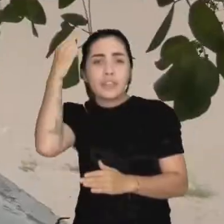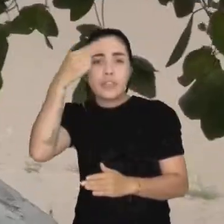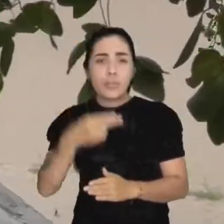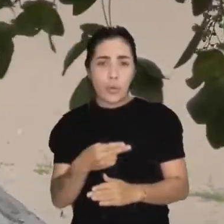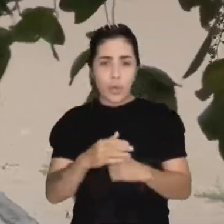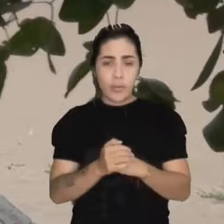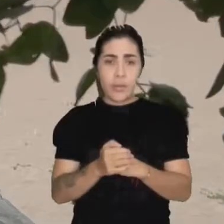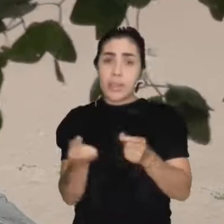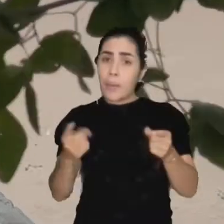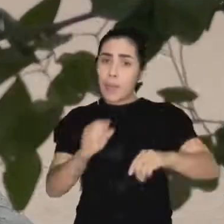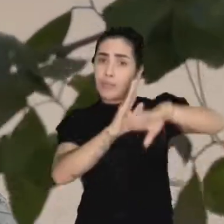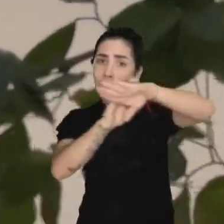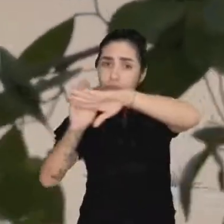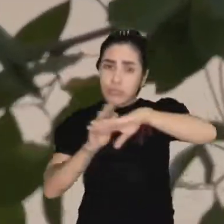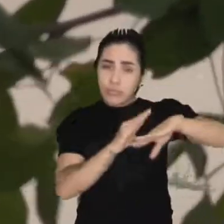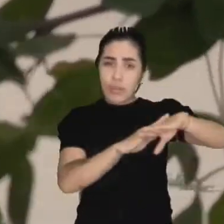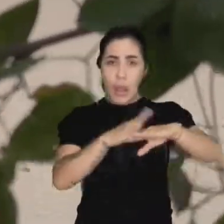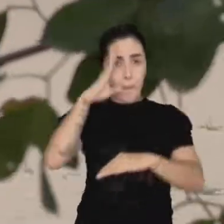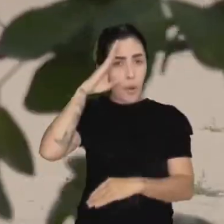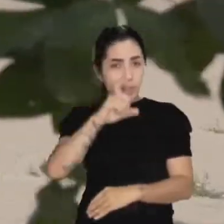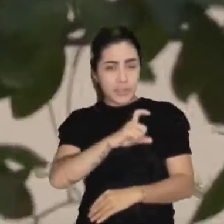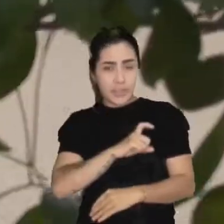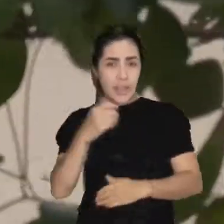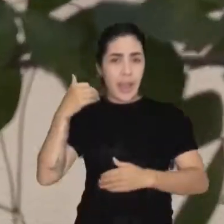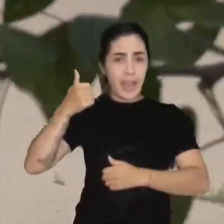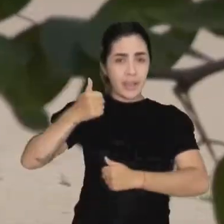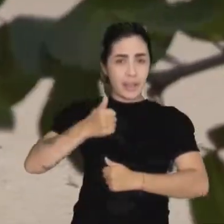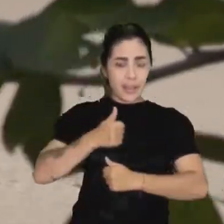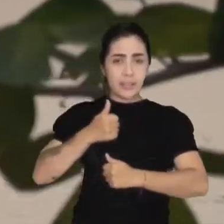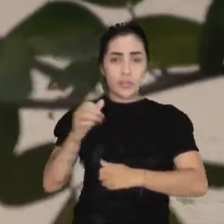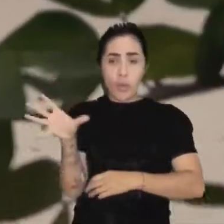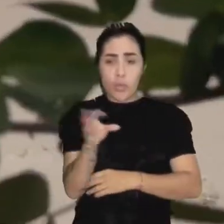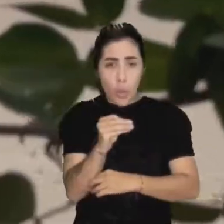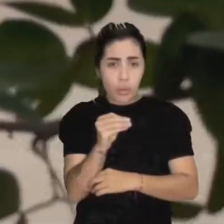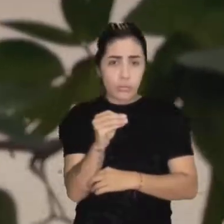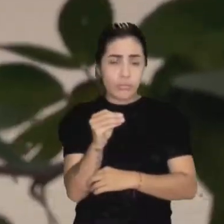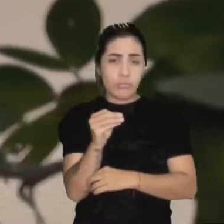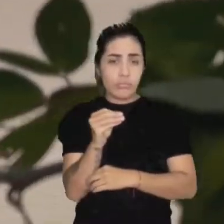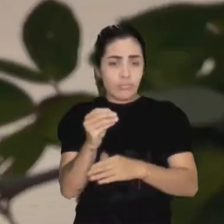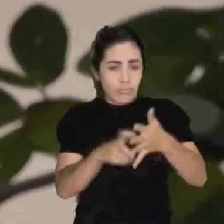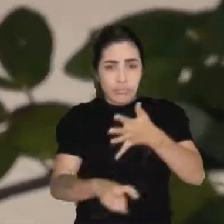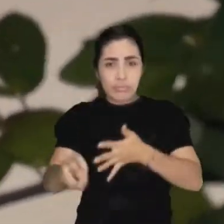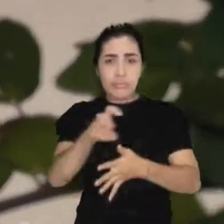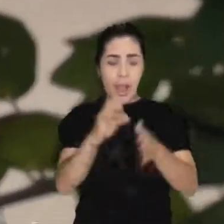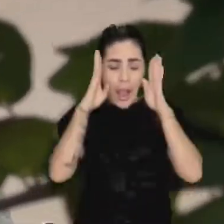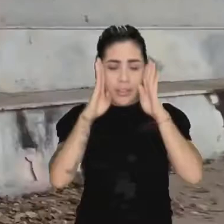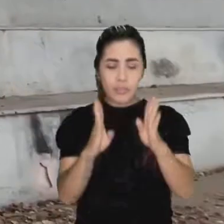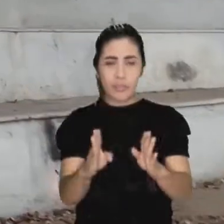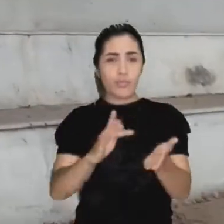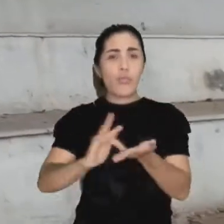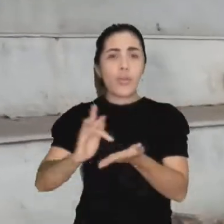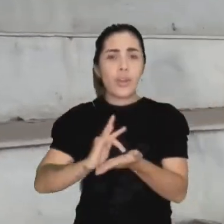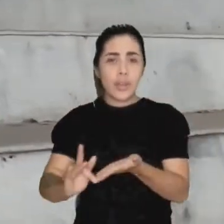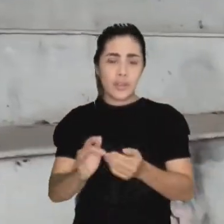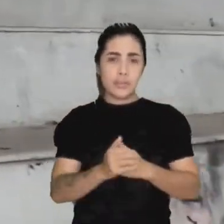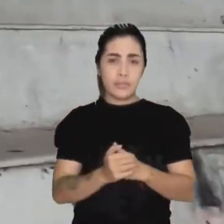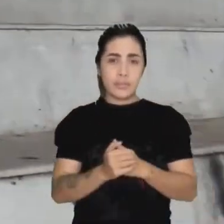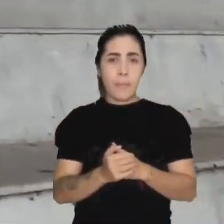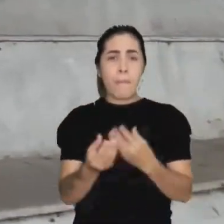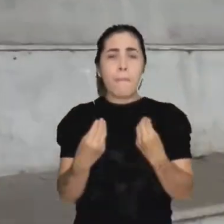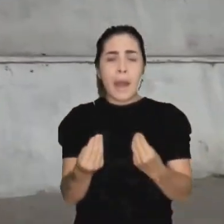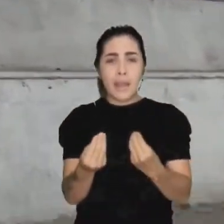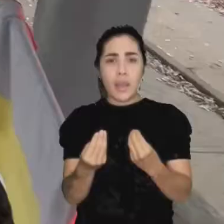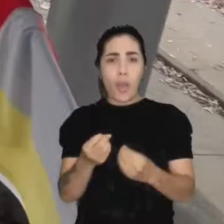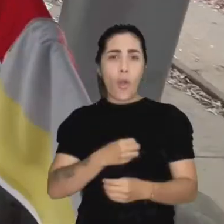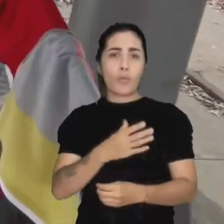trazabilidad de lo que les está sucediendo, sino de hacer un llamado a las autoridades para que adelanten todas las